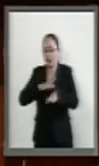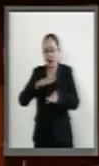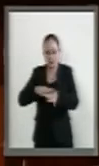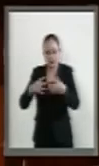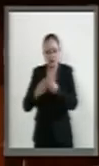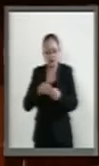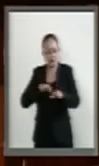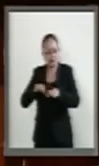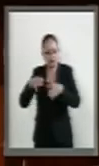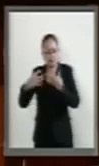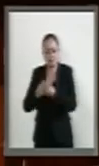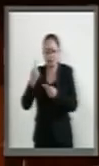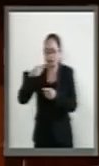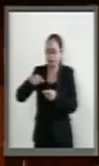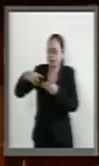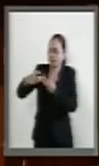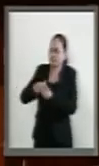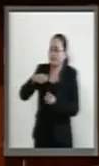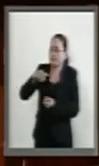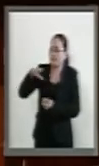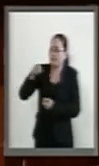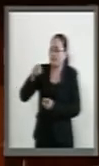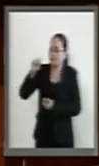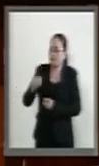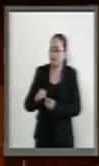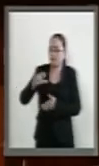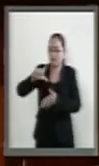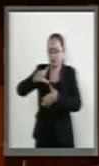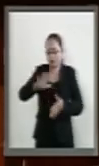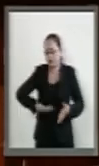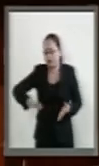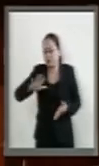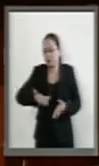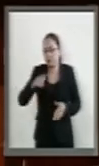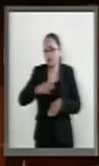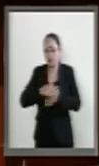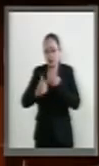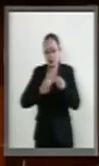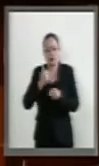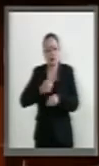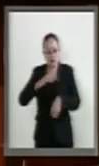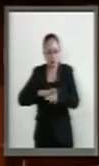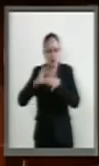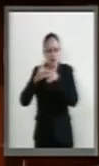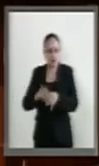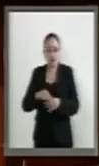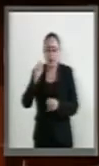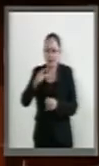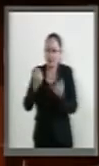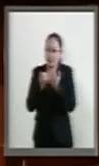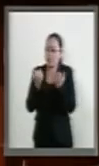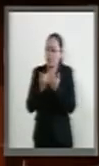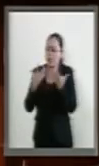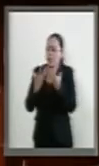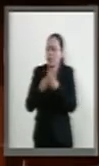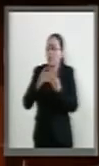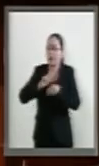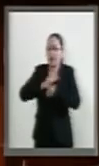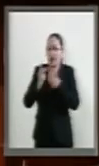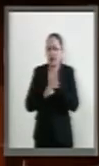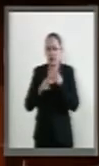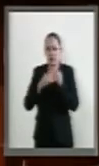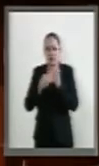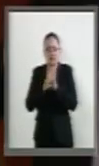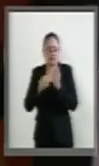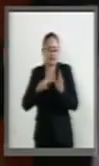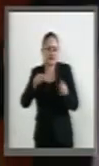este acercamiento hacia el Mercosur en el siguiente año. Con países individuales también del cono sur, como